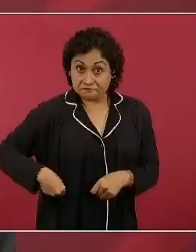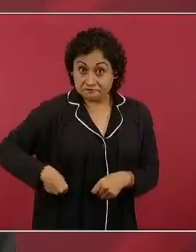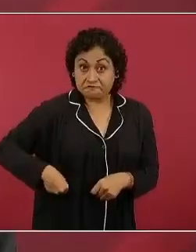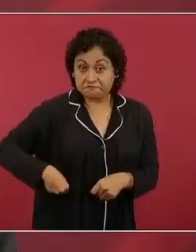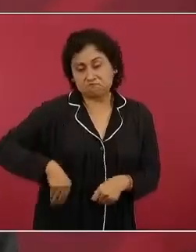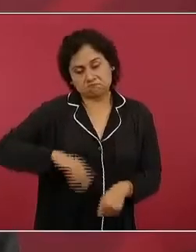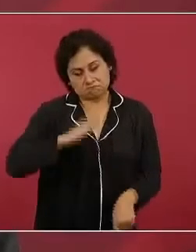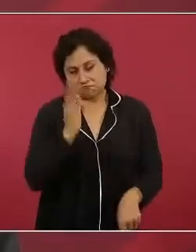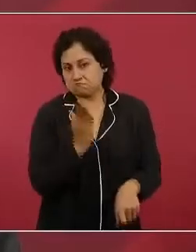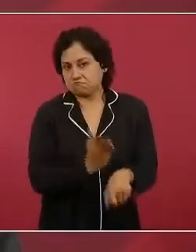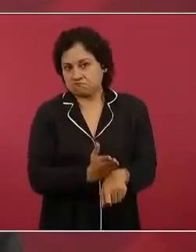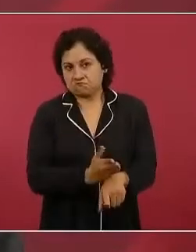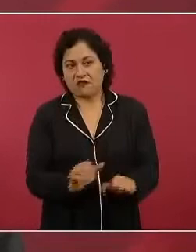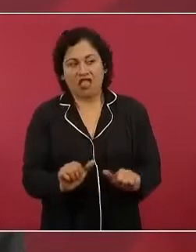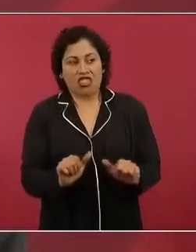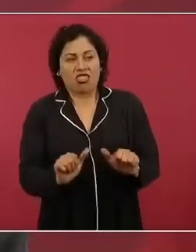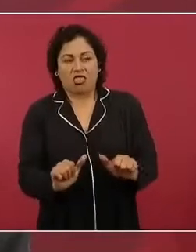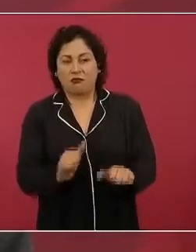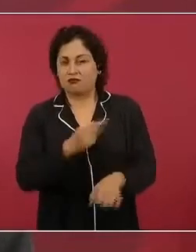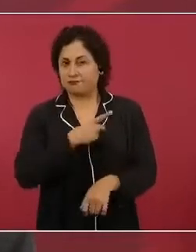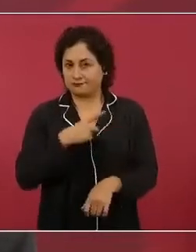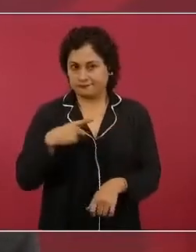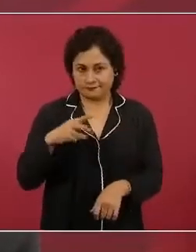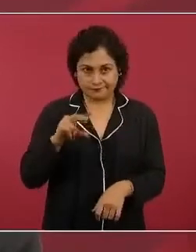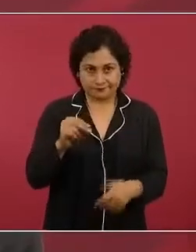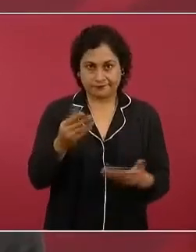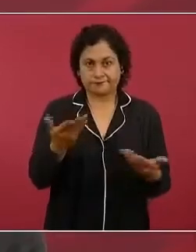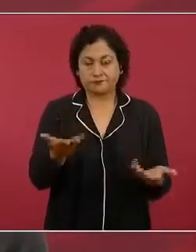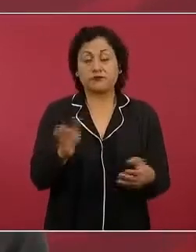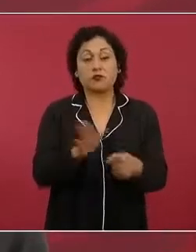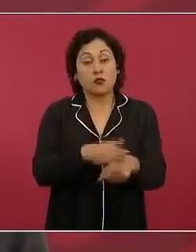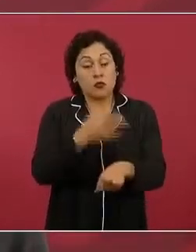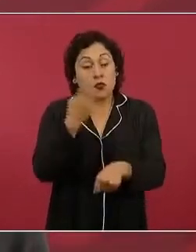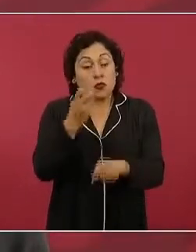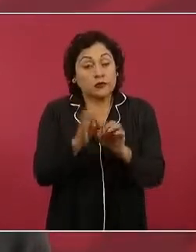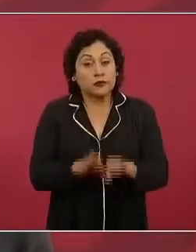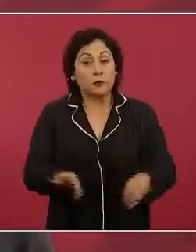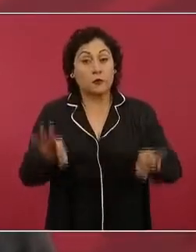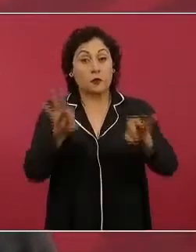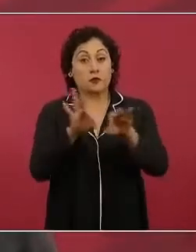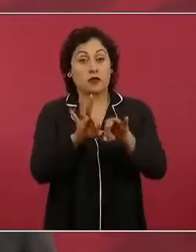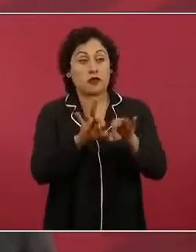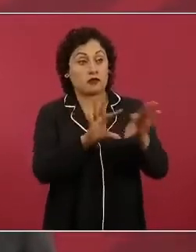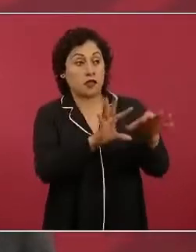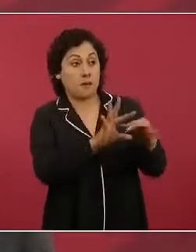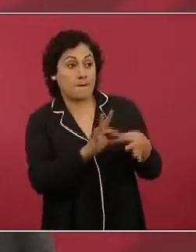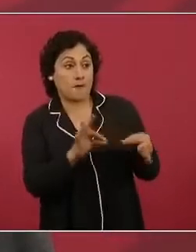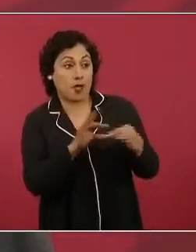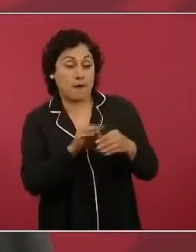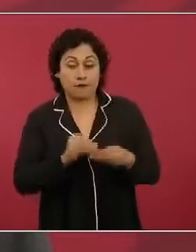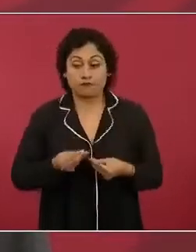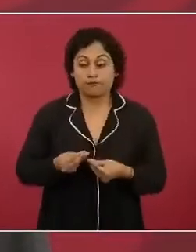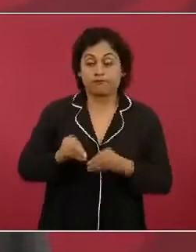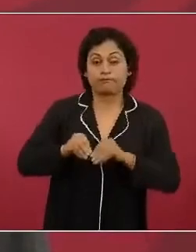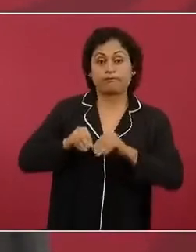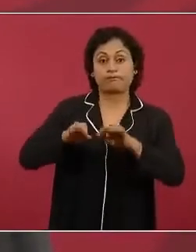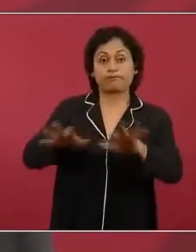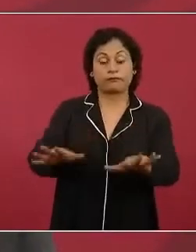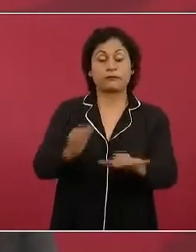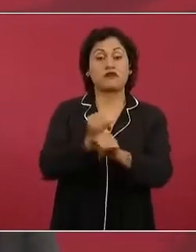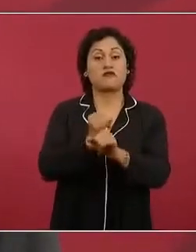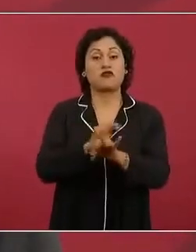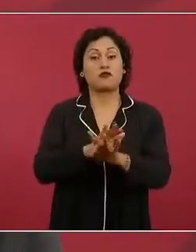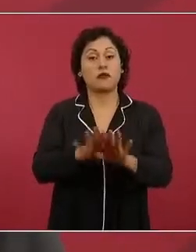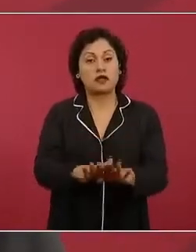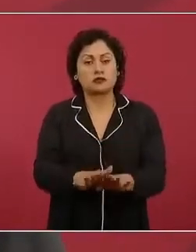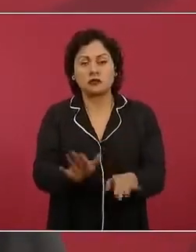Entonces, se debe de informar cuáles fueron los